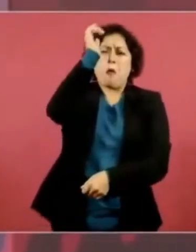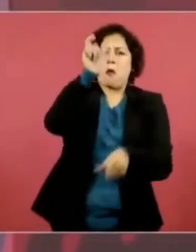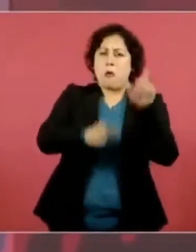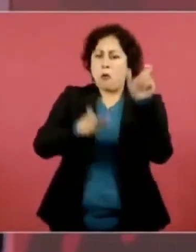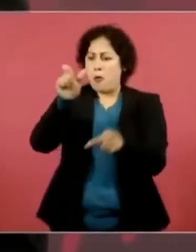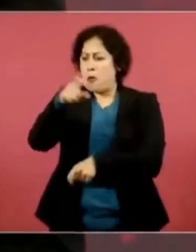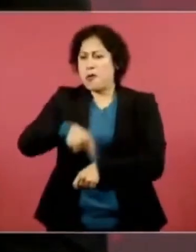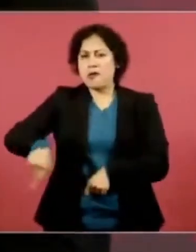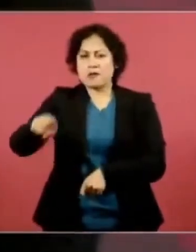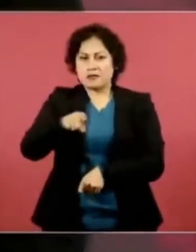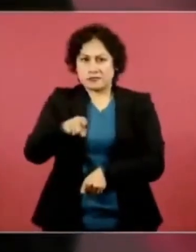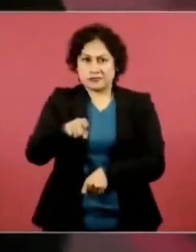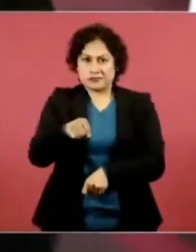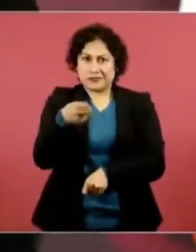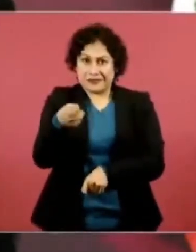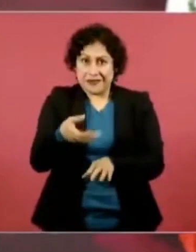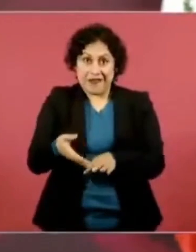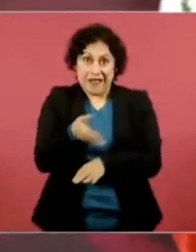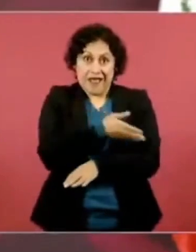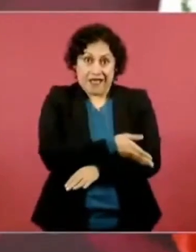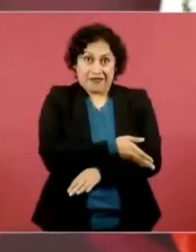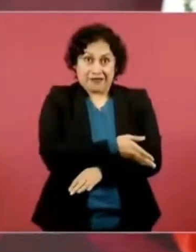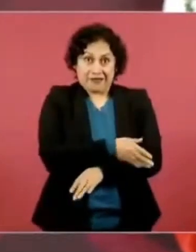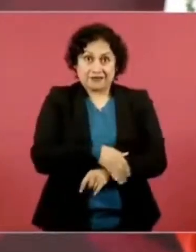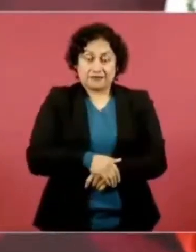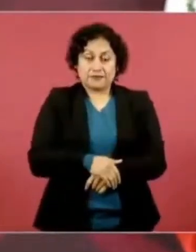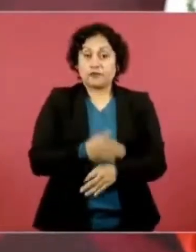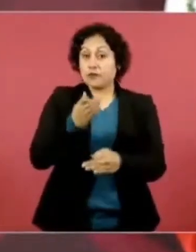ahora, pues no es así.